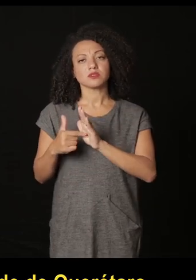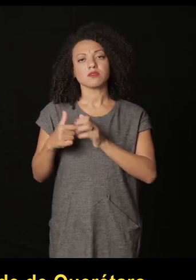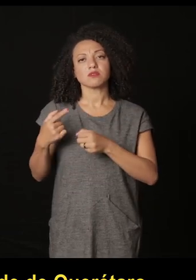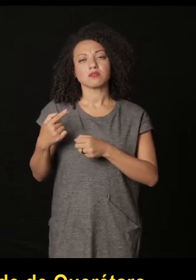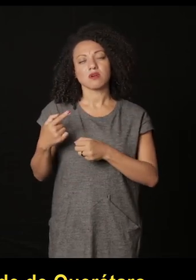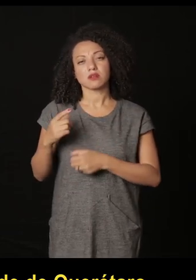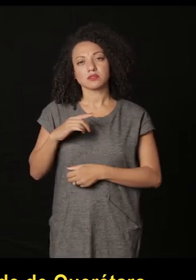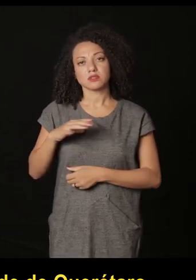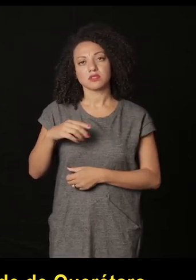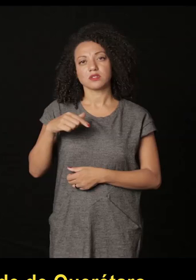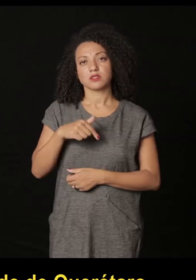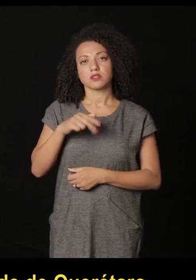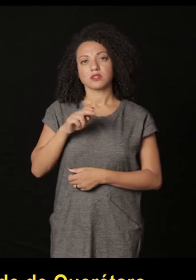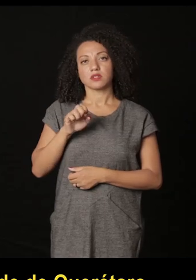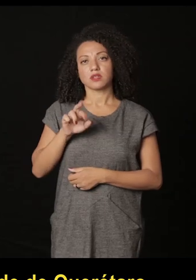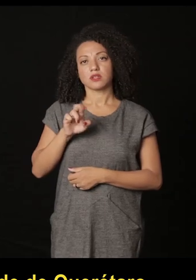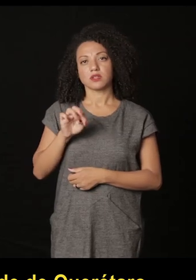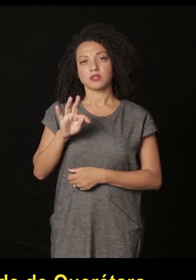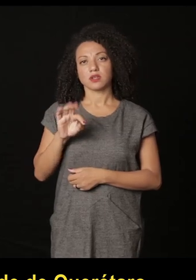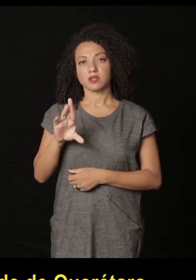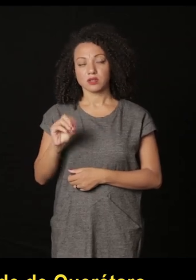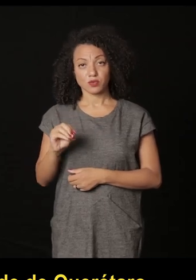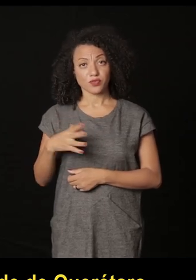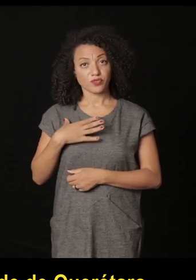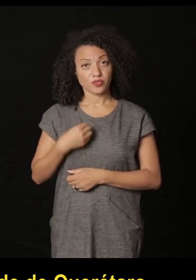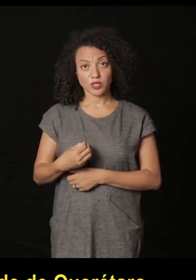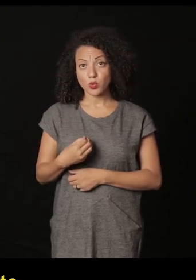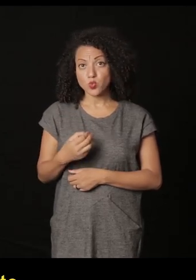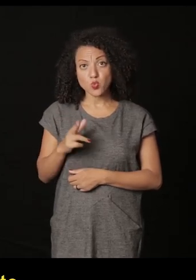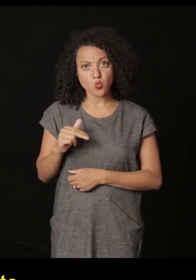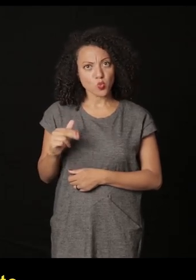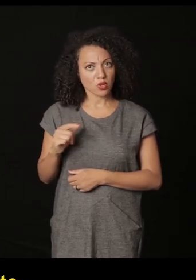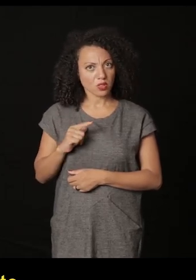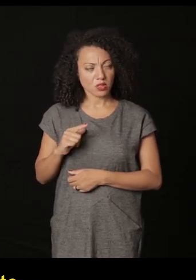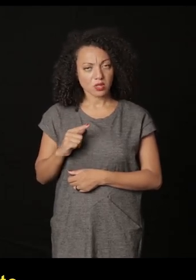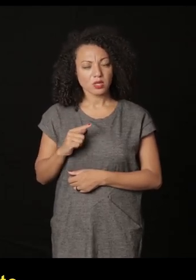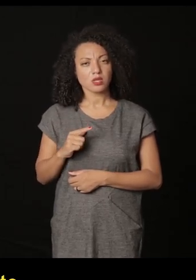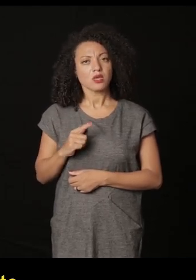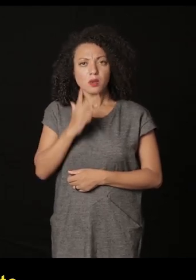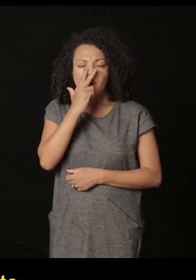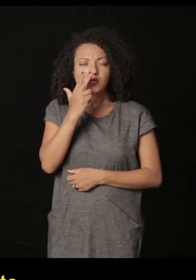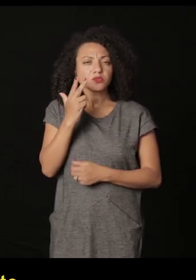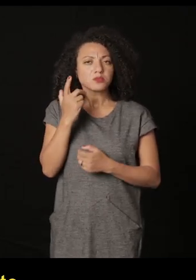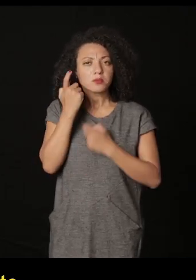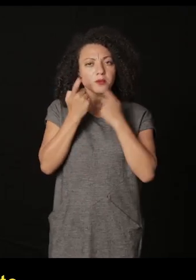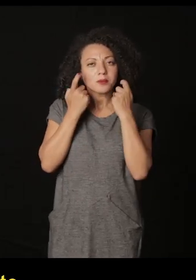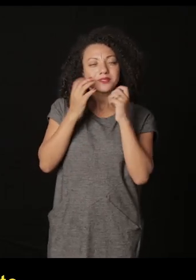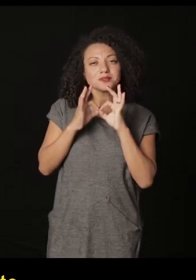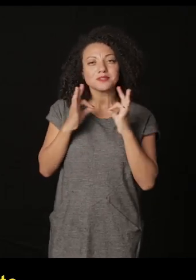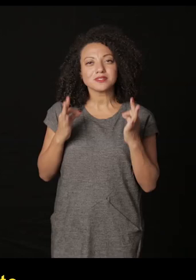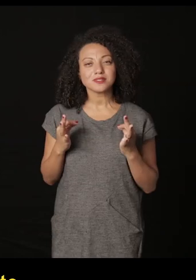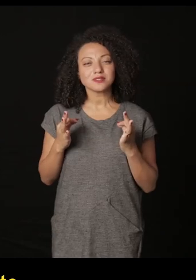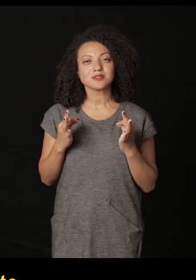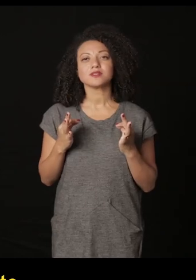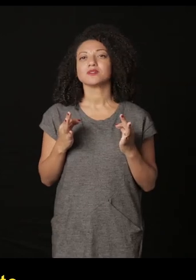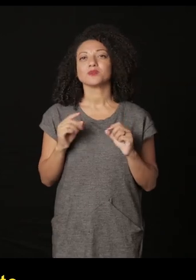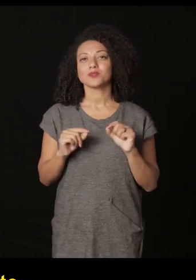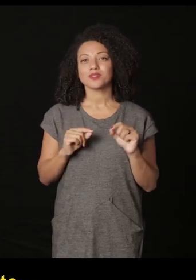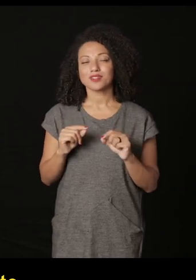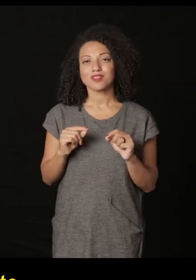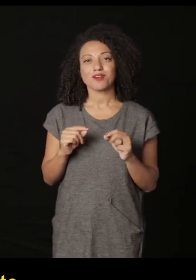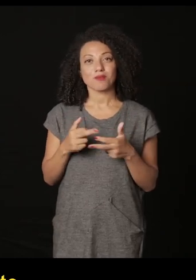esto actualmente se exhibe en la ciudad de Querétaro los hijos que nunca tuve pareciera que es como una idea muy